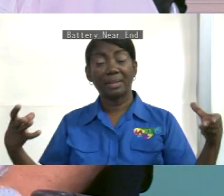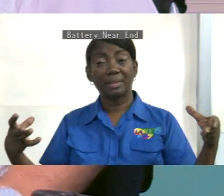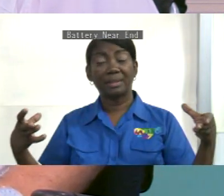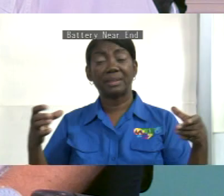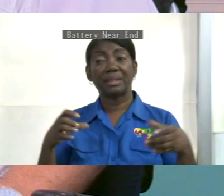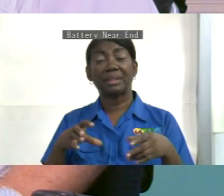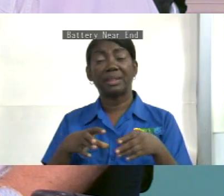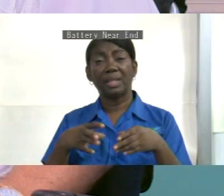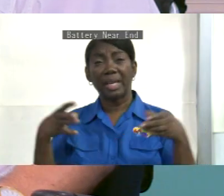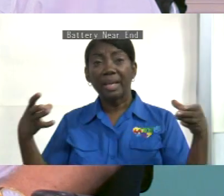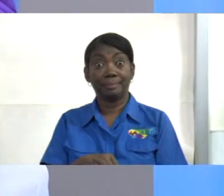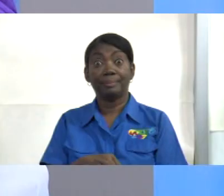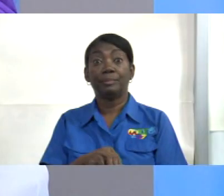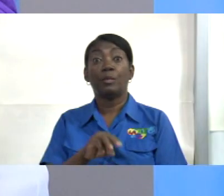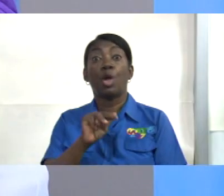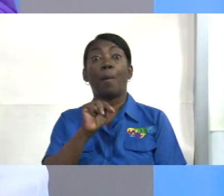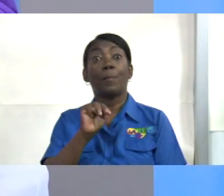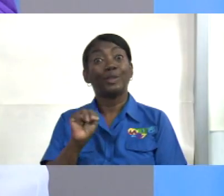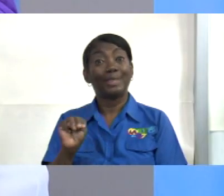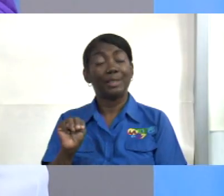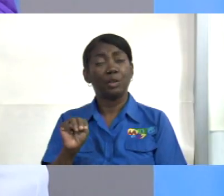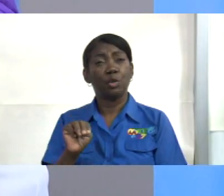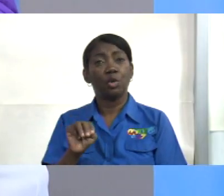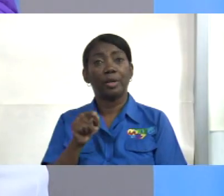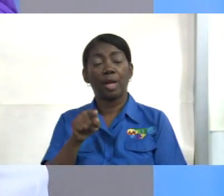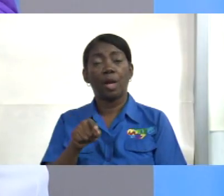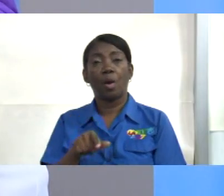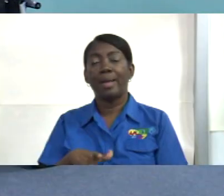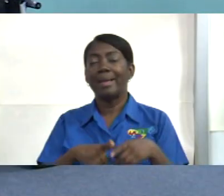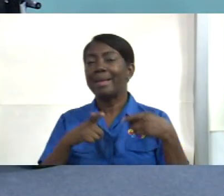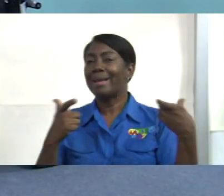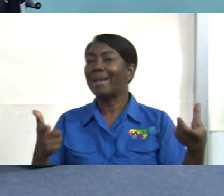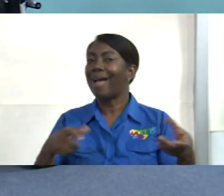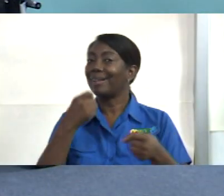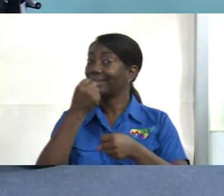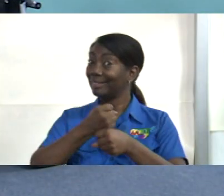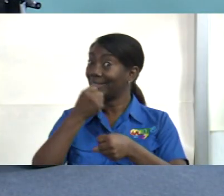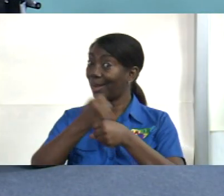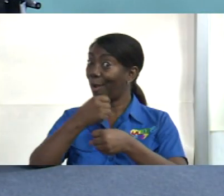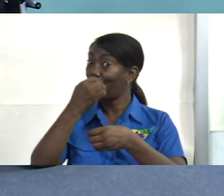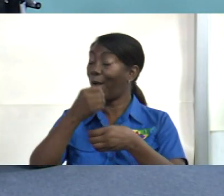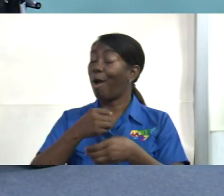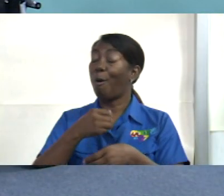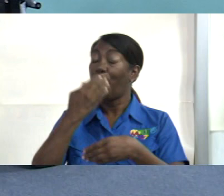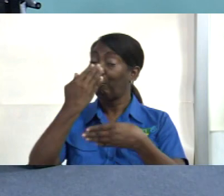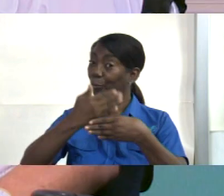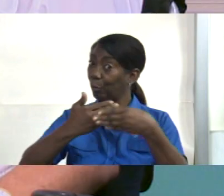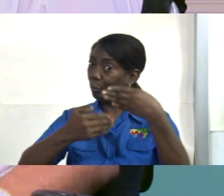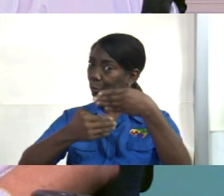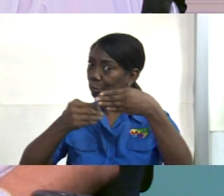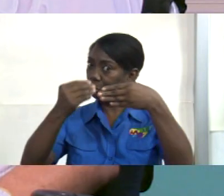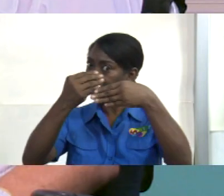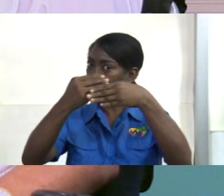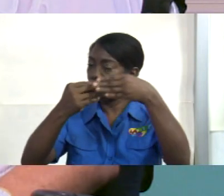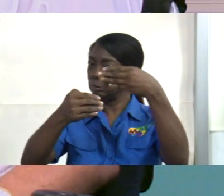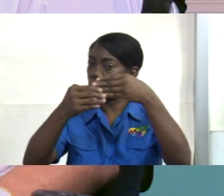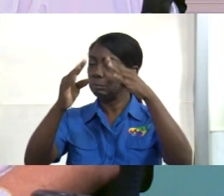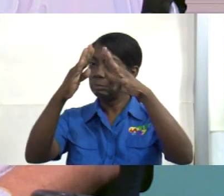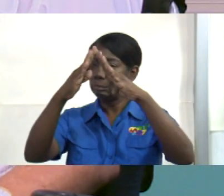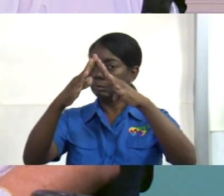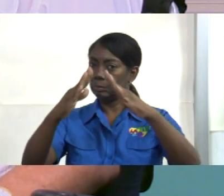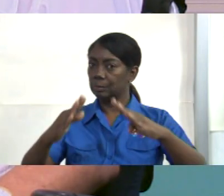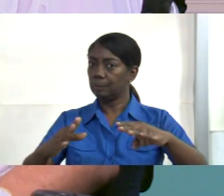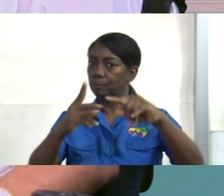sí qué bien qué bien eso fue un gran trabajo lo de un gran trabajo de la comunidad con